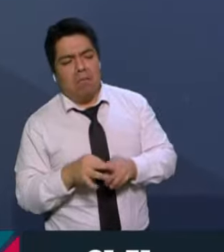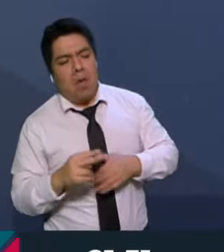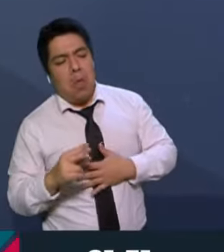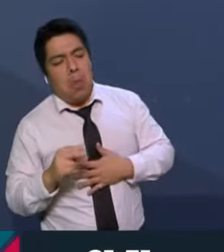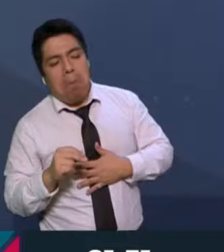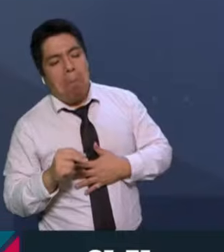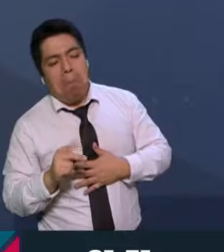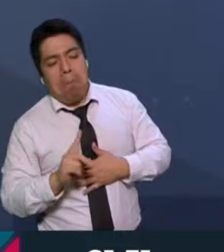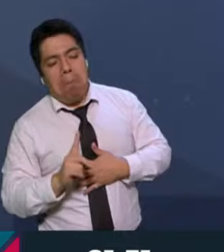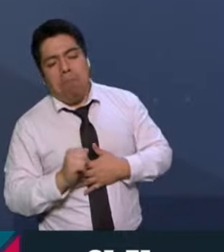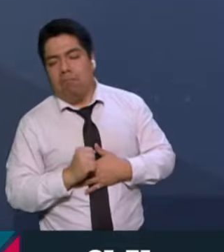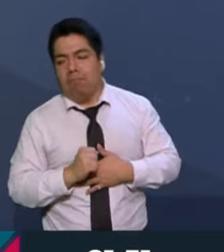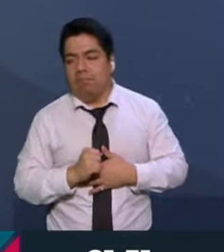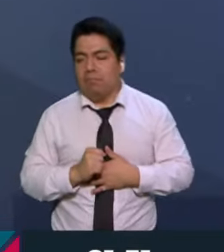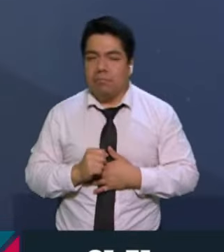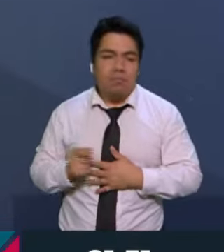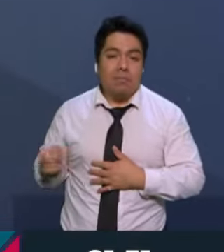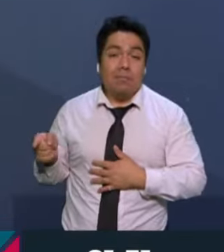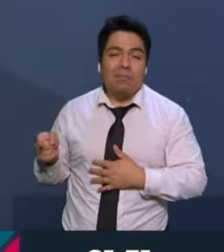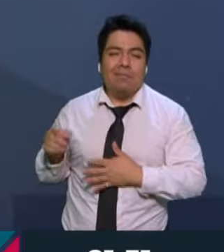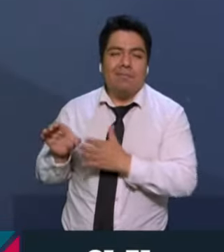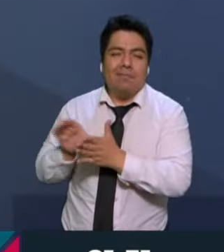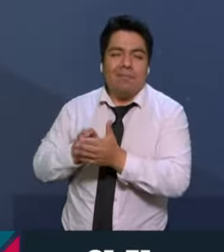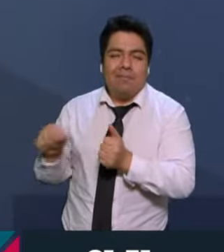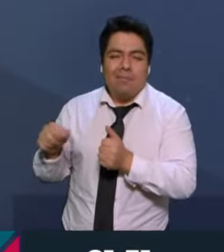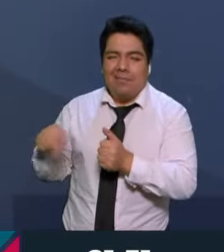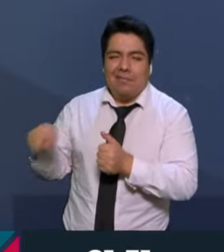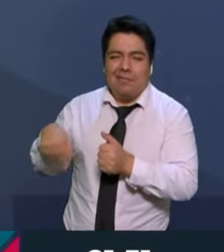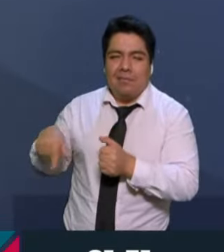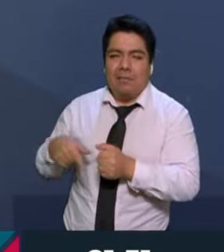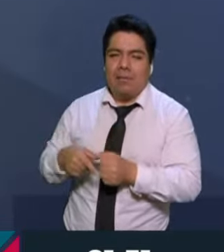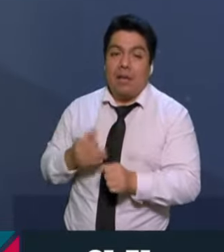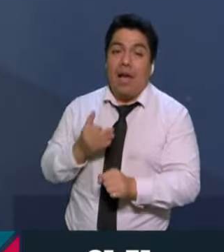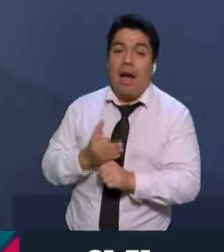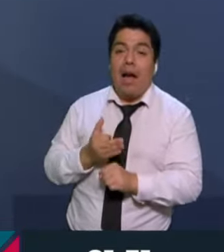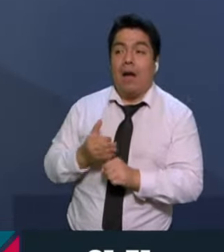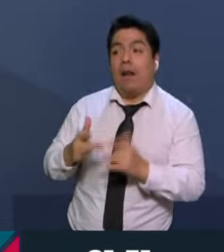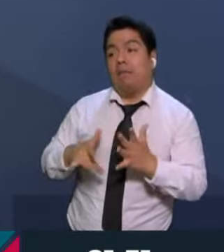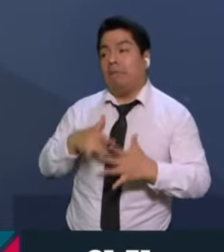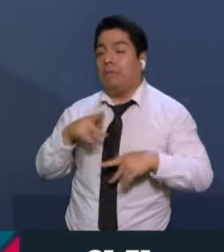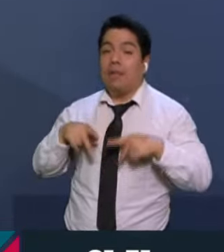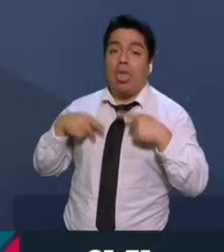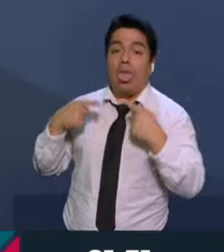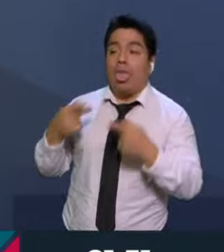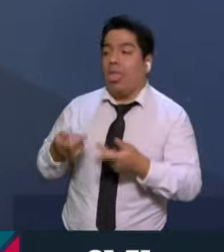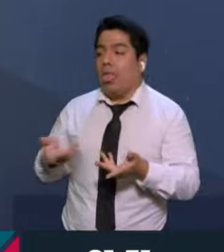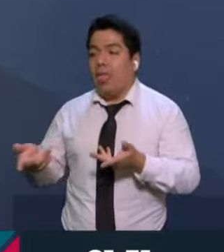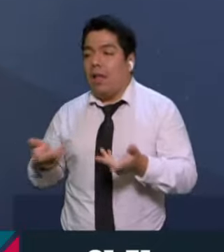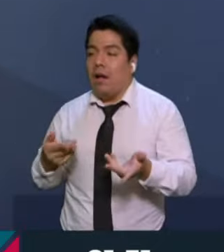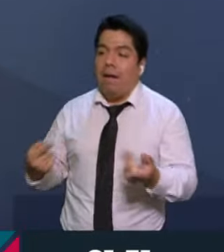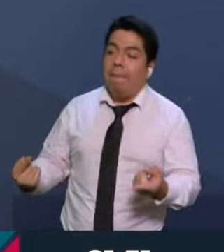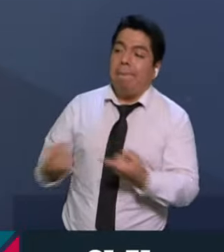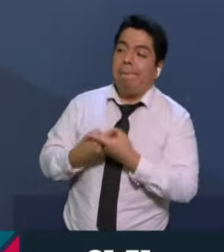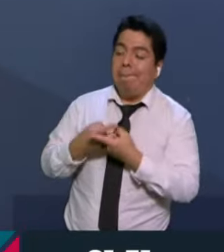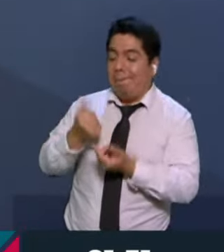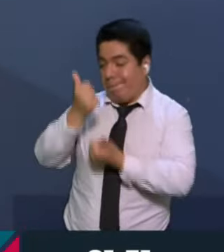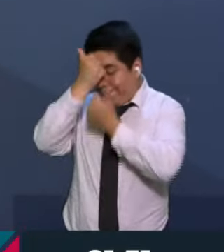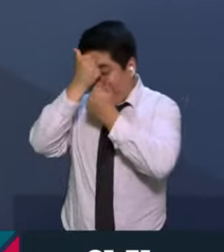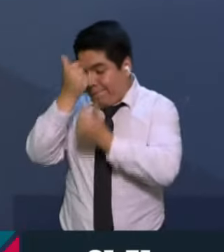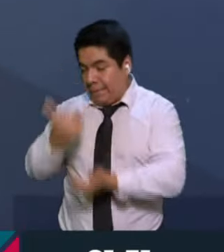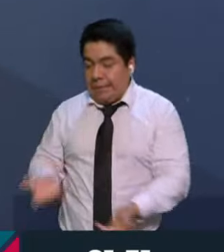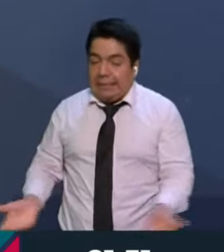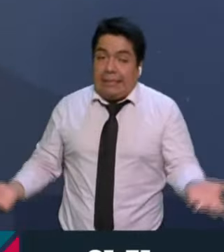en su moratoria constitucional. Ahora son víctimas de su propio voto. Ellos votaron en contra de la reforma